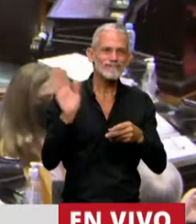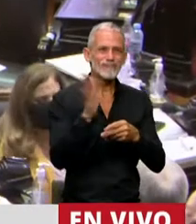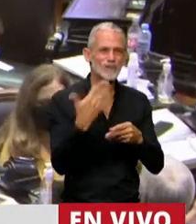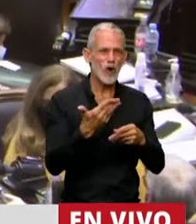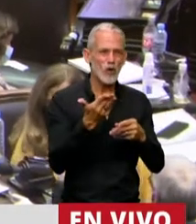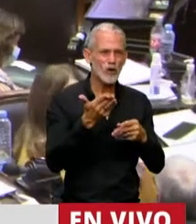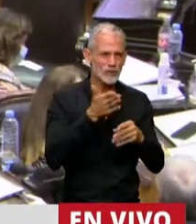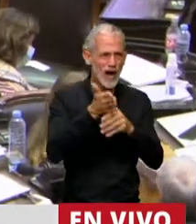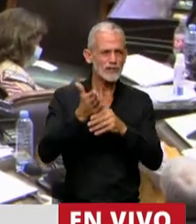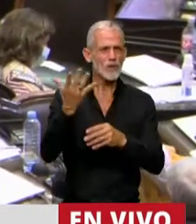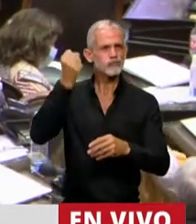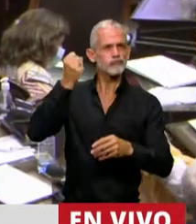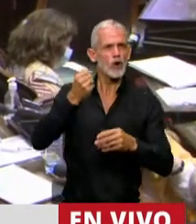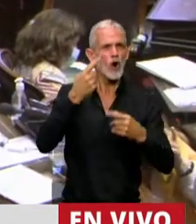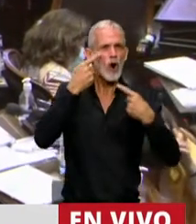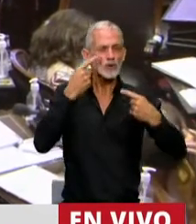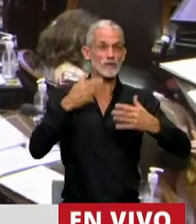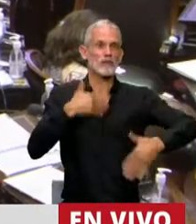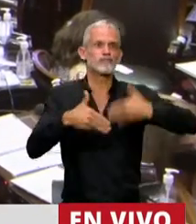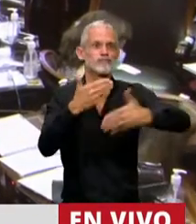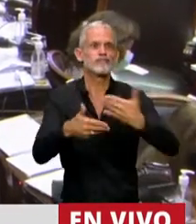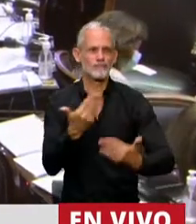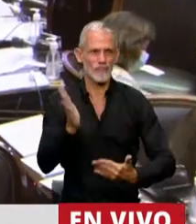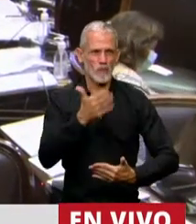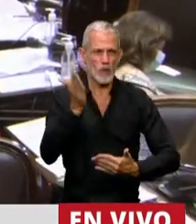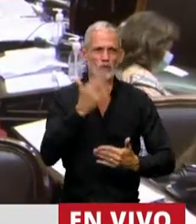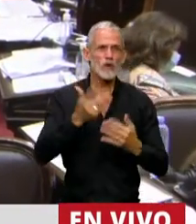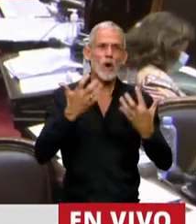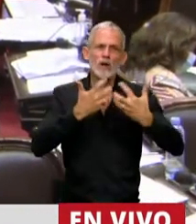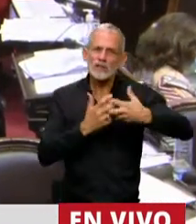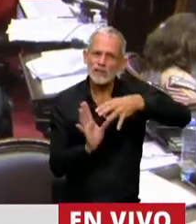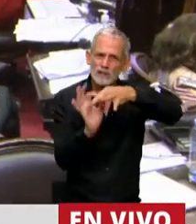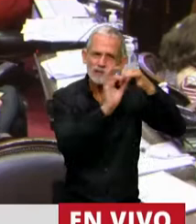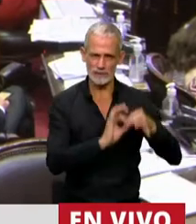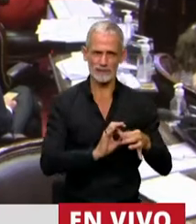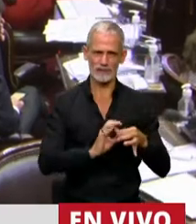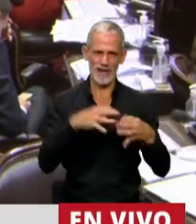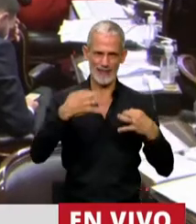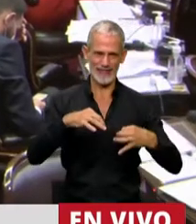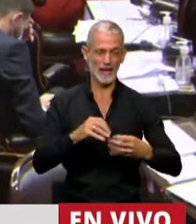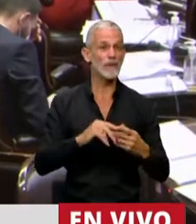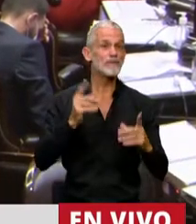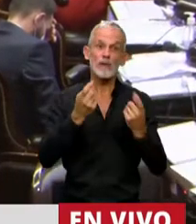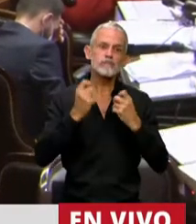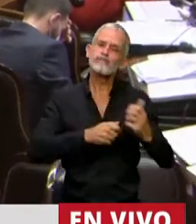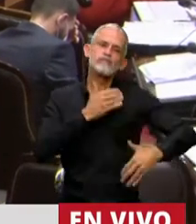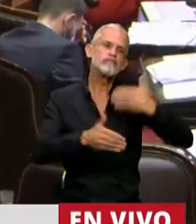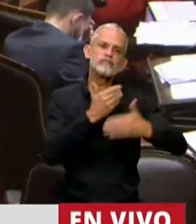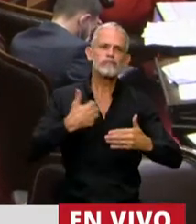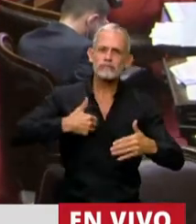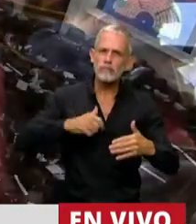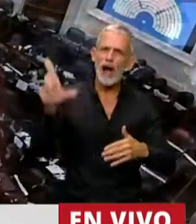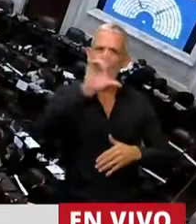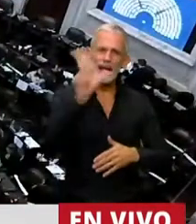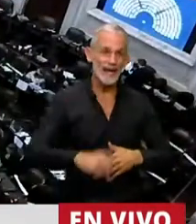conocimiento en innovación productiva de manera sistémica. Necesitamos desarrollar el territorio